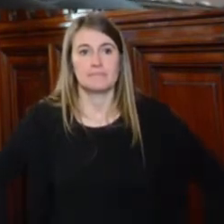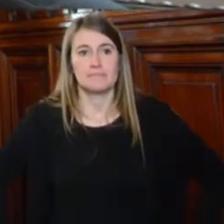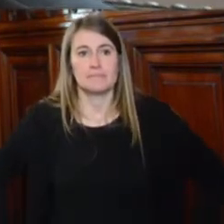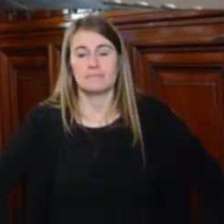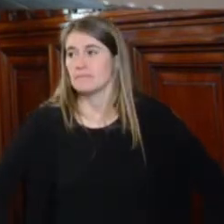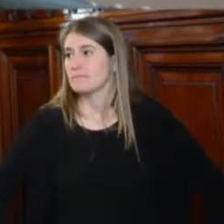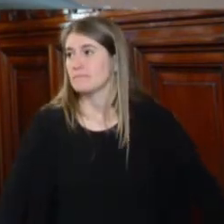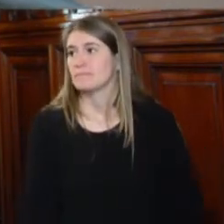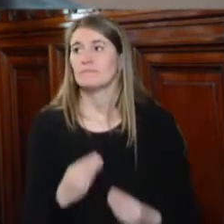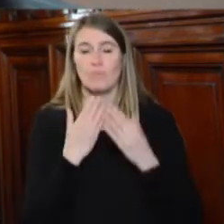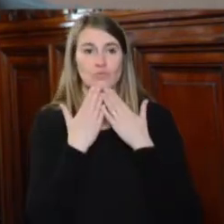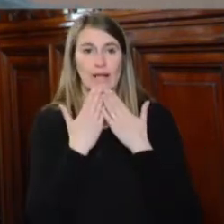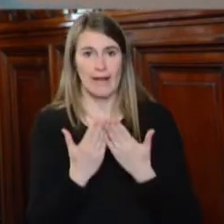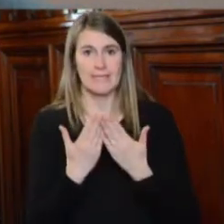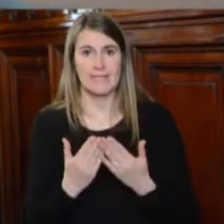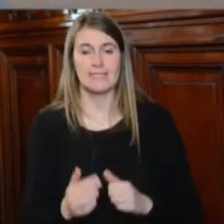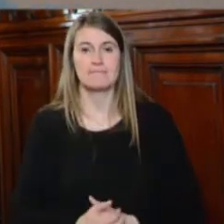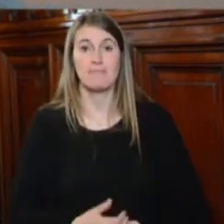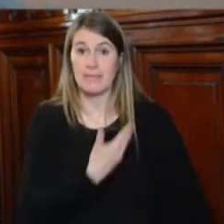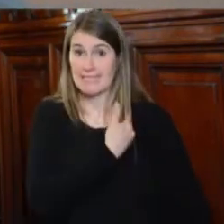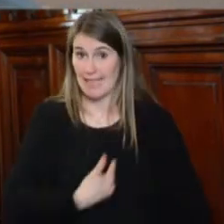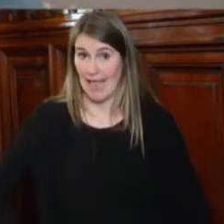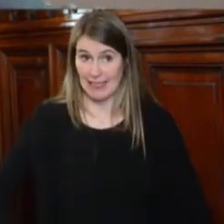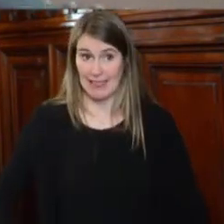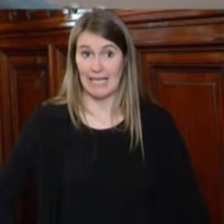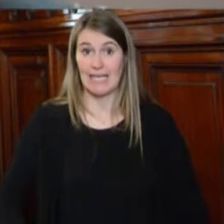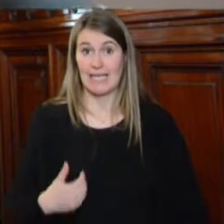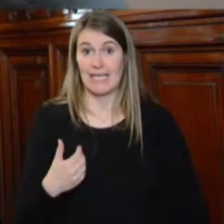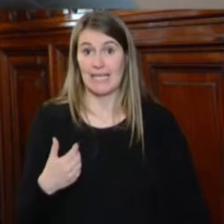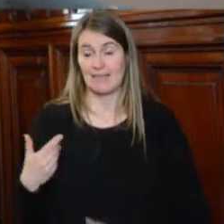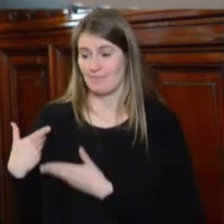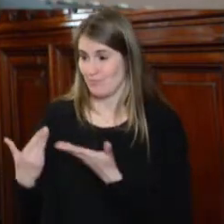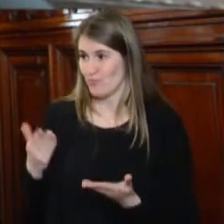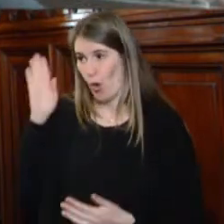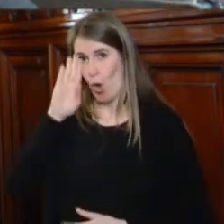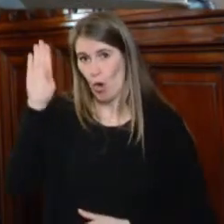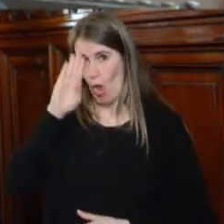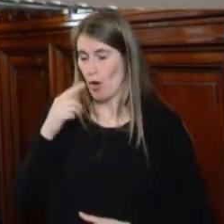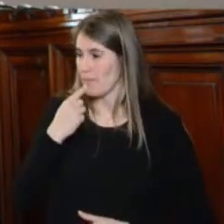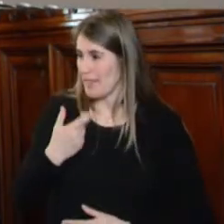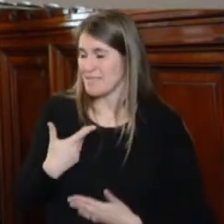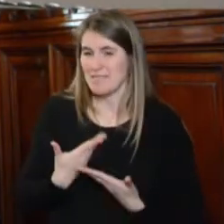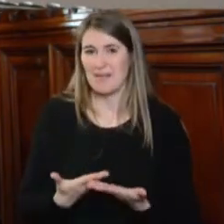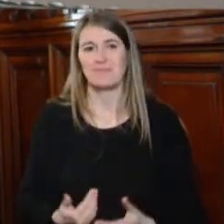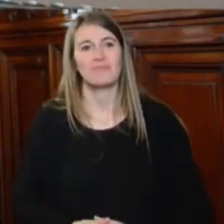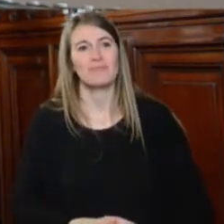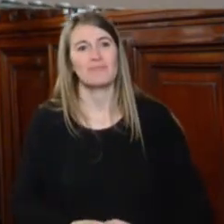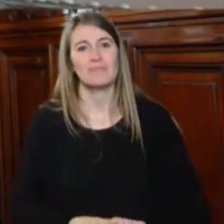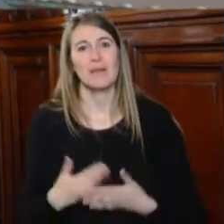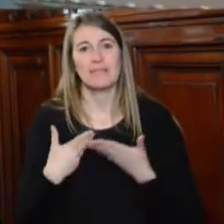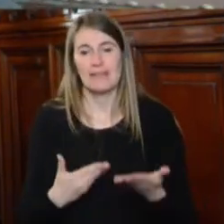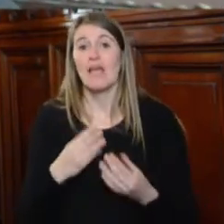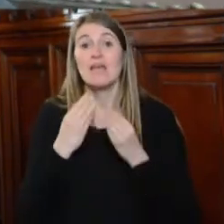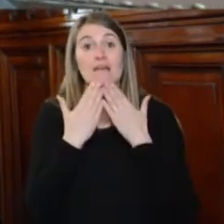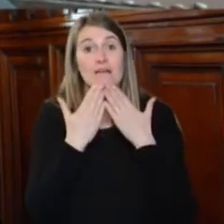Muchas gracias, presidente, por ese honor de ser el primer. Agradecer